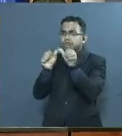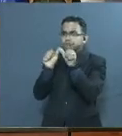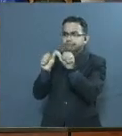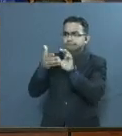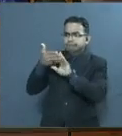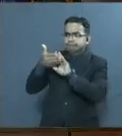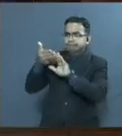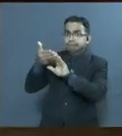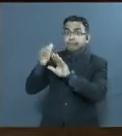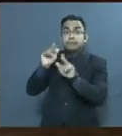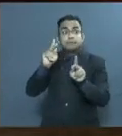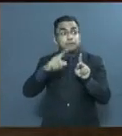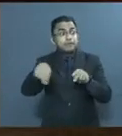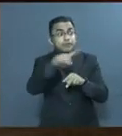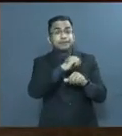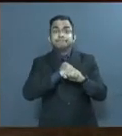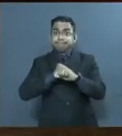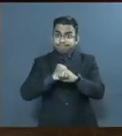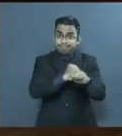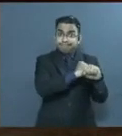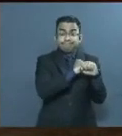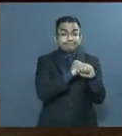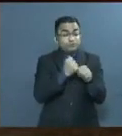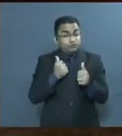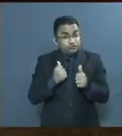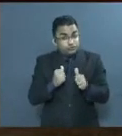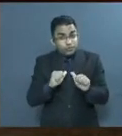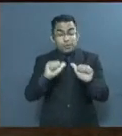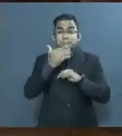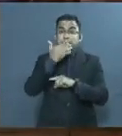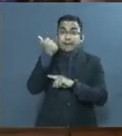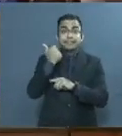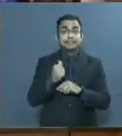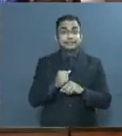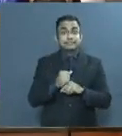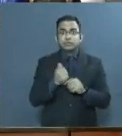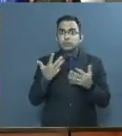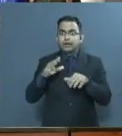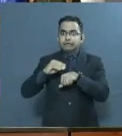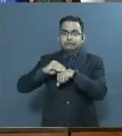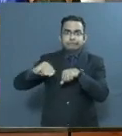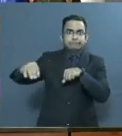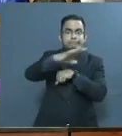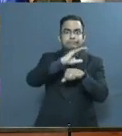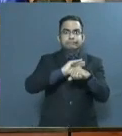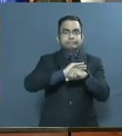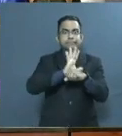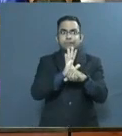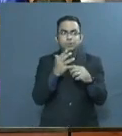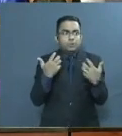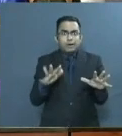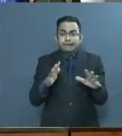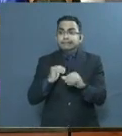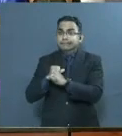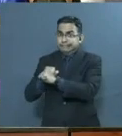protege a sus usuarios, tanto como sea posible, de los riesgos de contagio y transmisión.